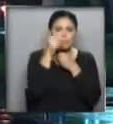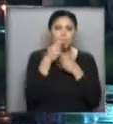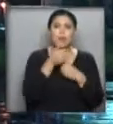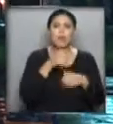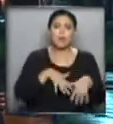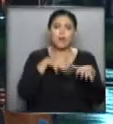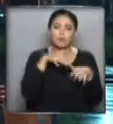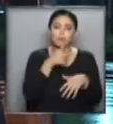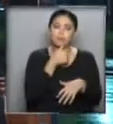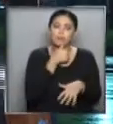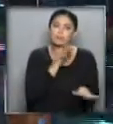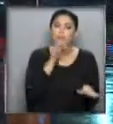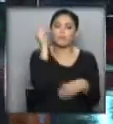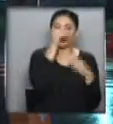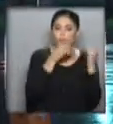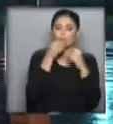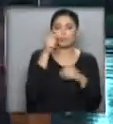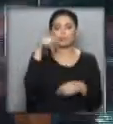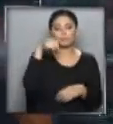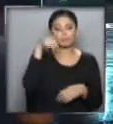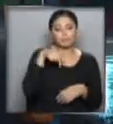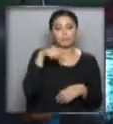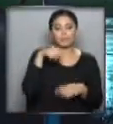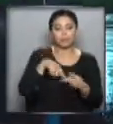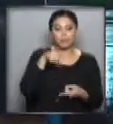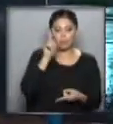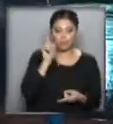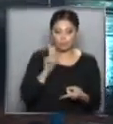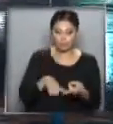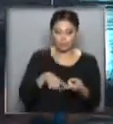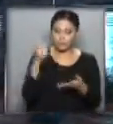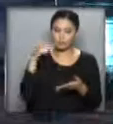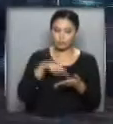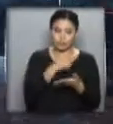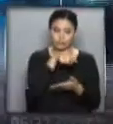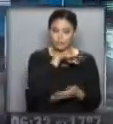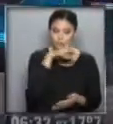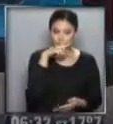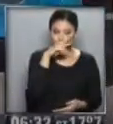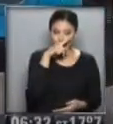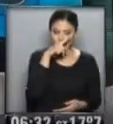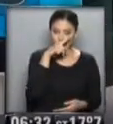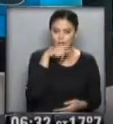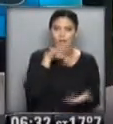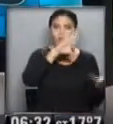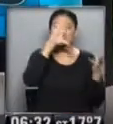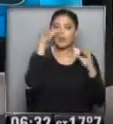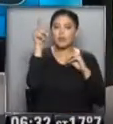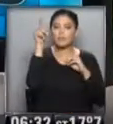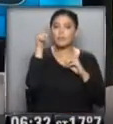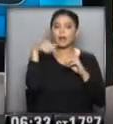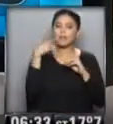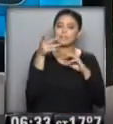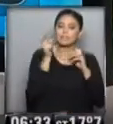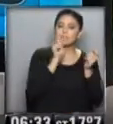espera... ...ya les cuento que si bien durante todo el día... ...en la ciudad de La Plata... ...el tiempo va a estar... ...muy